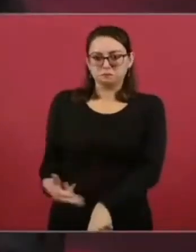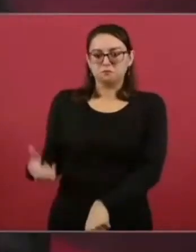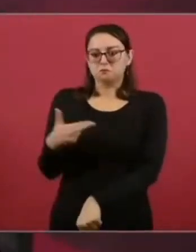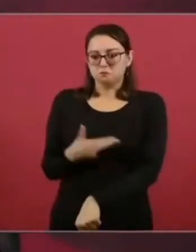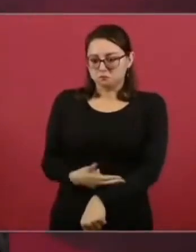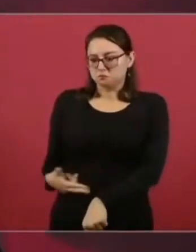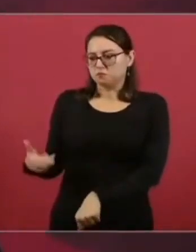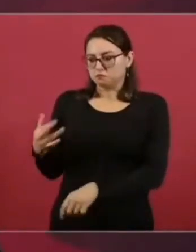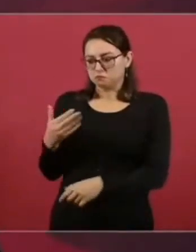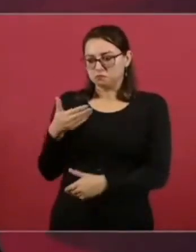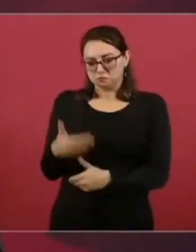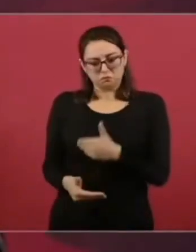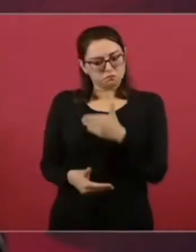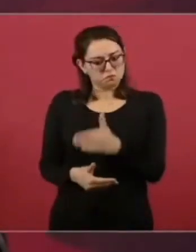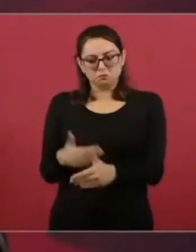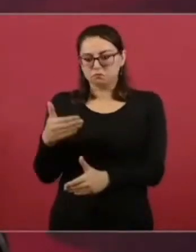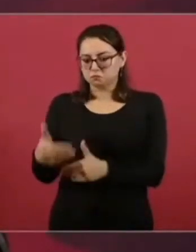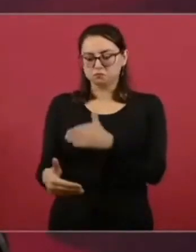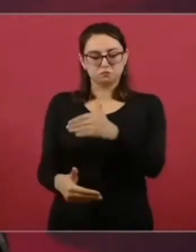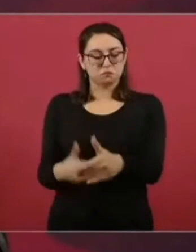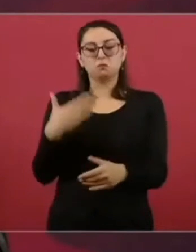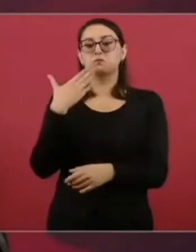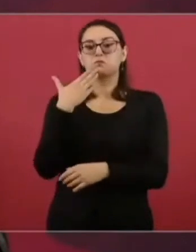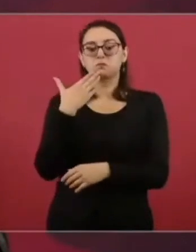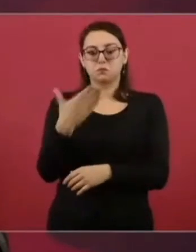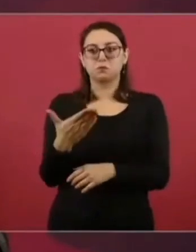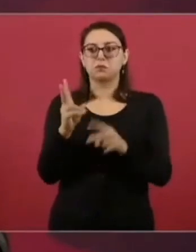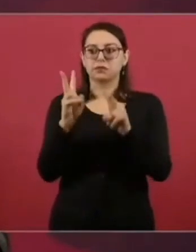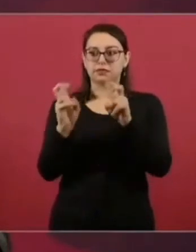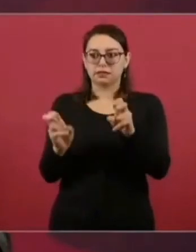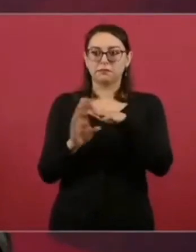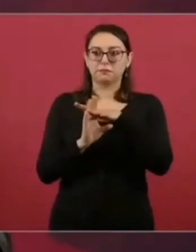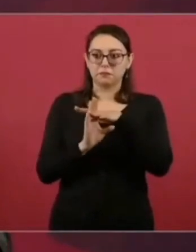en todo lo relacionado con la migración.